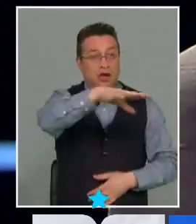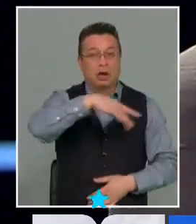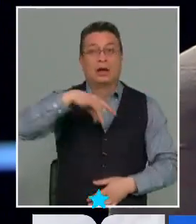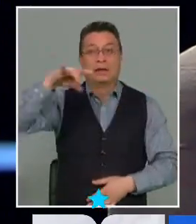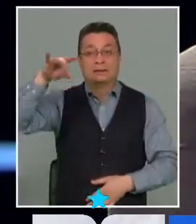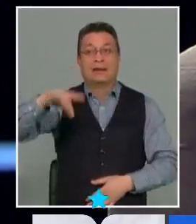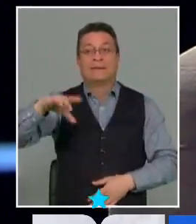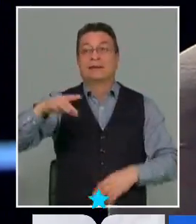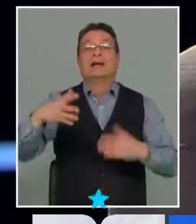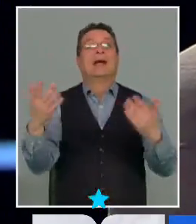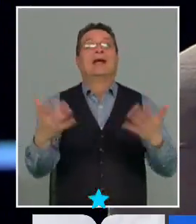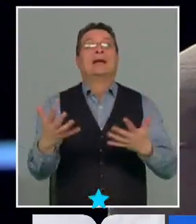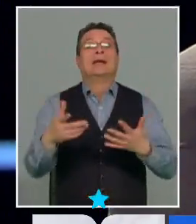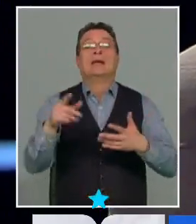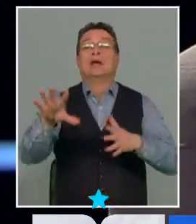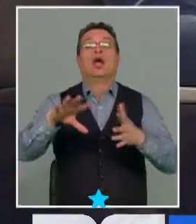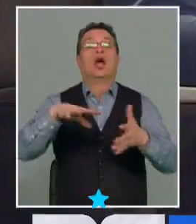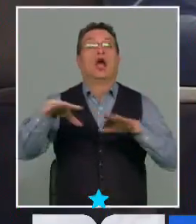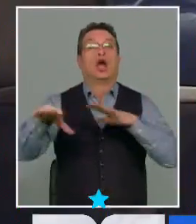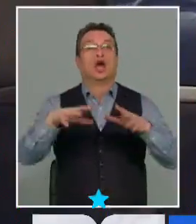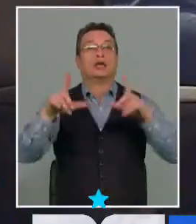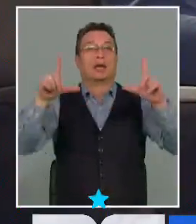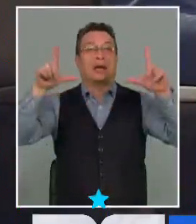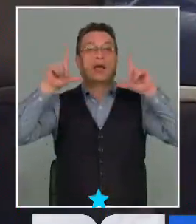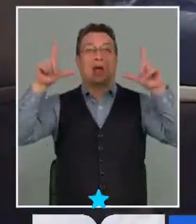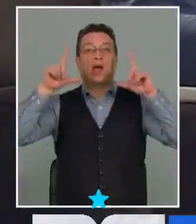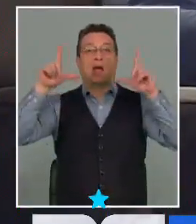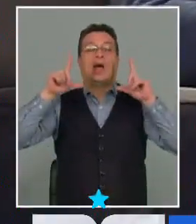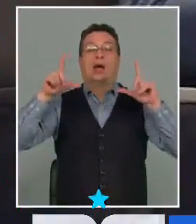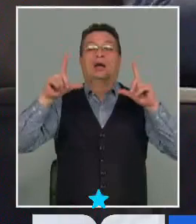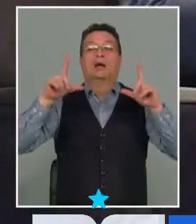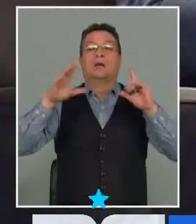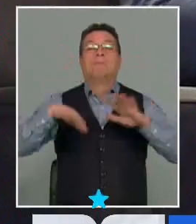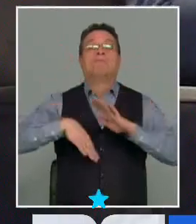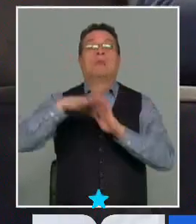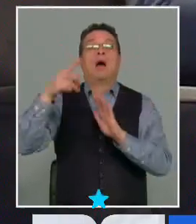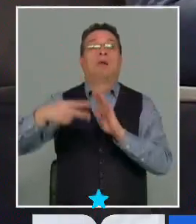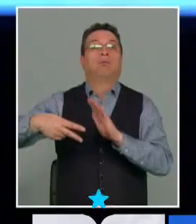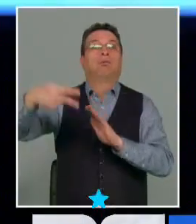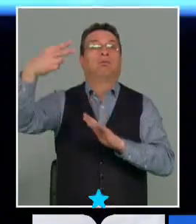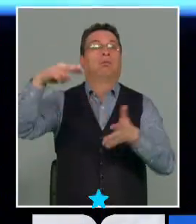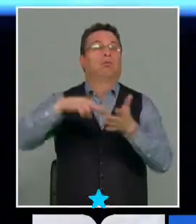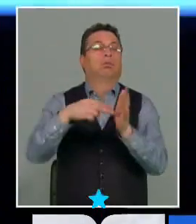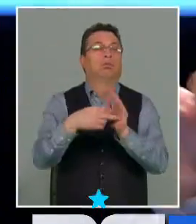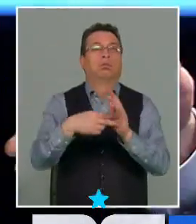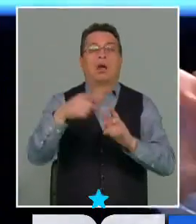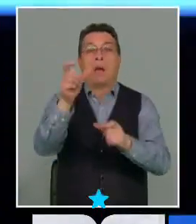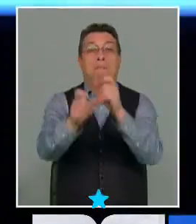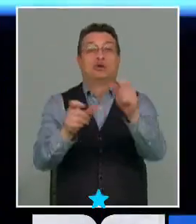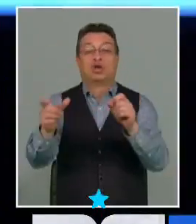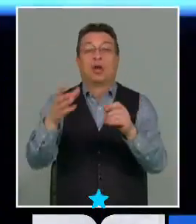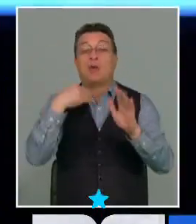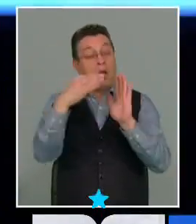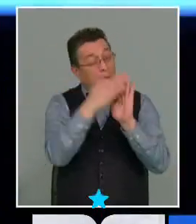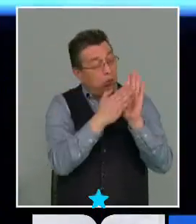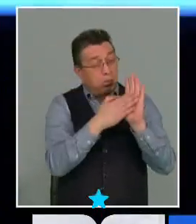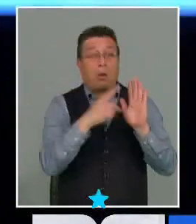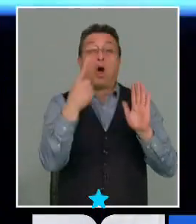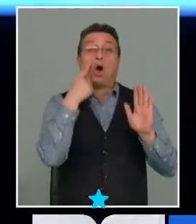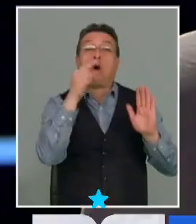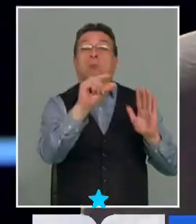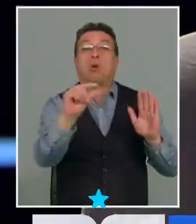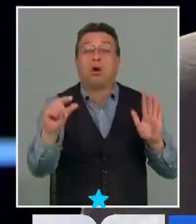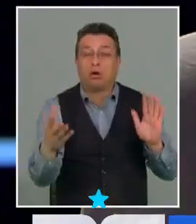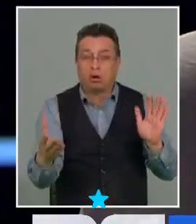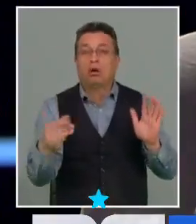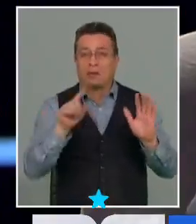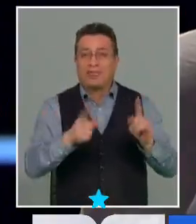las cuestiones que fueron que generaron controversias de las personas más que del contenido y hoy día tenemos que